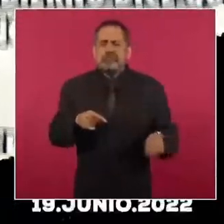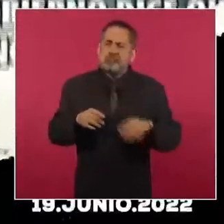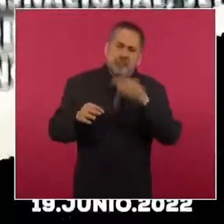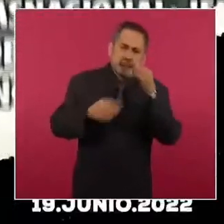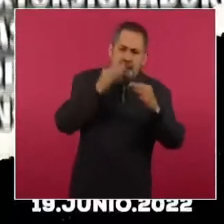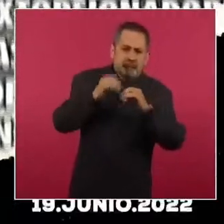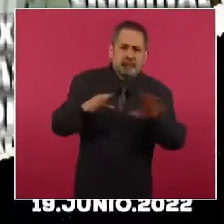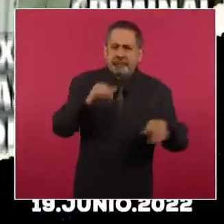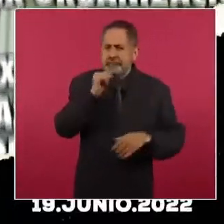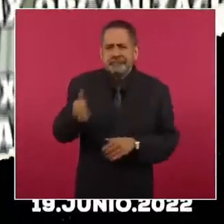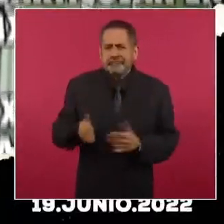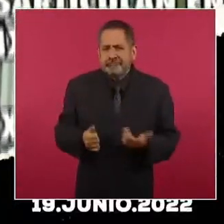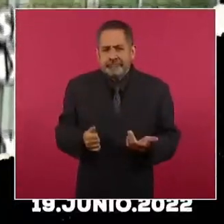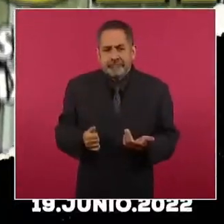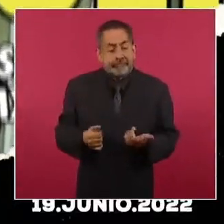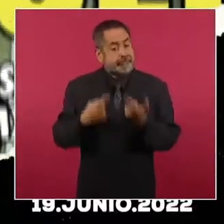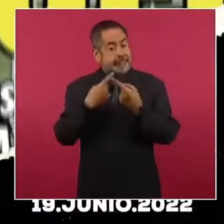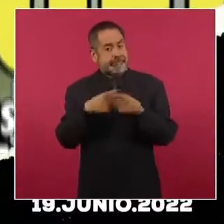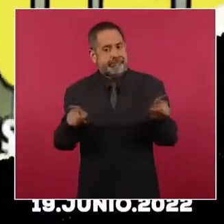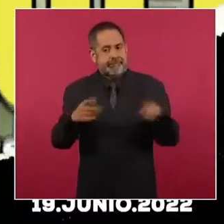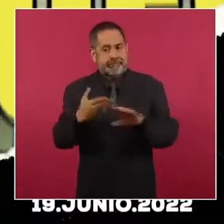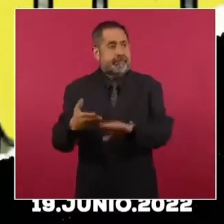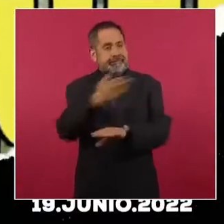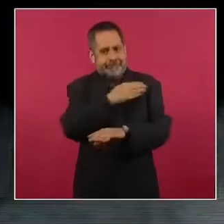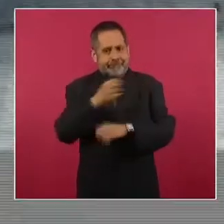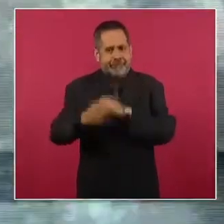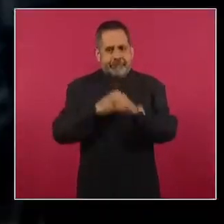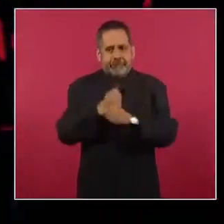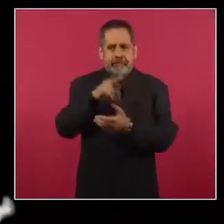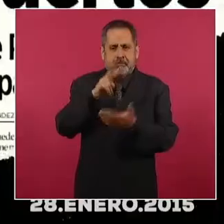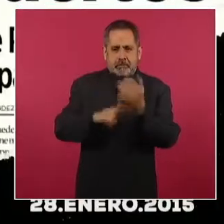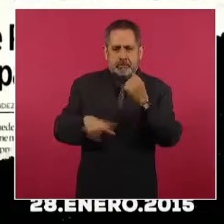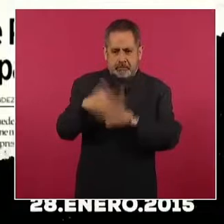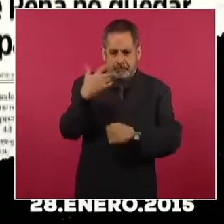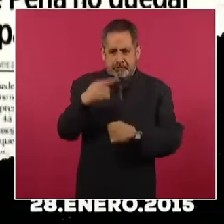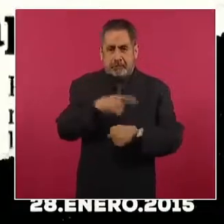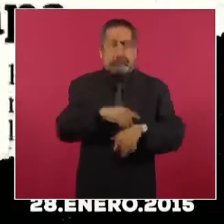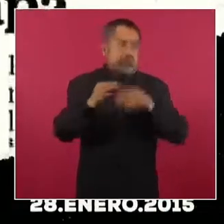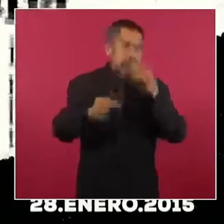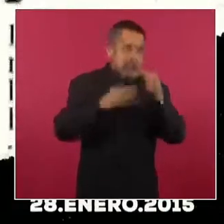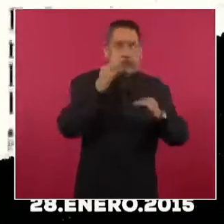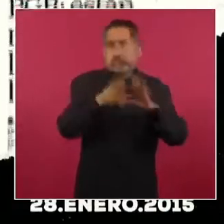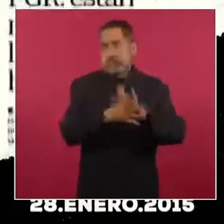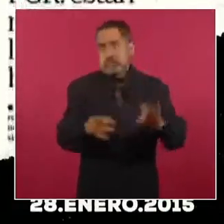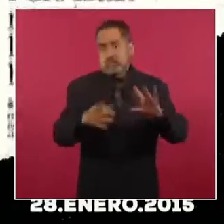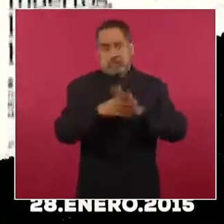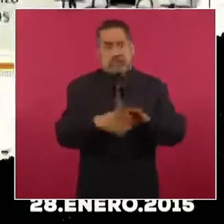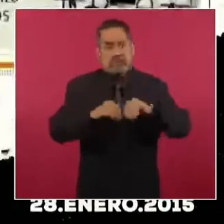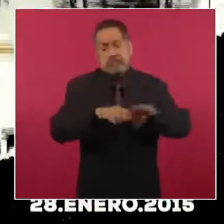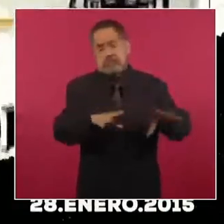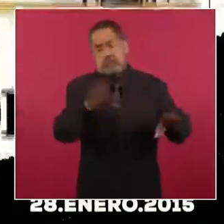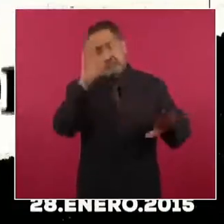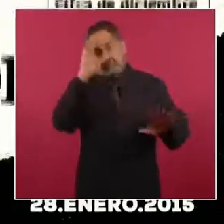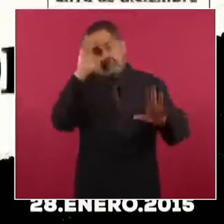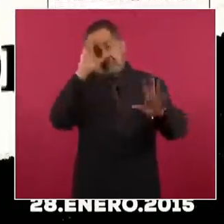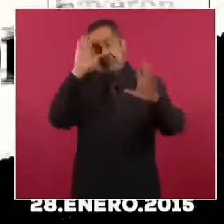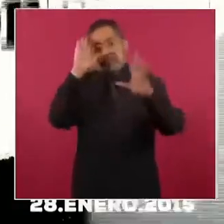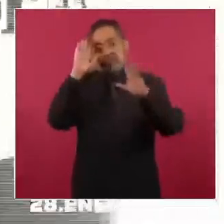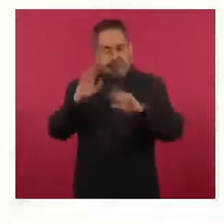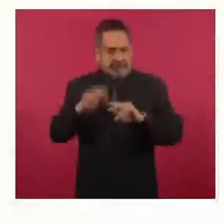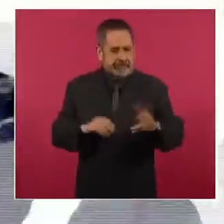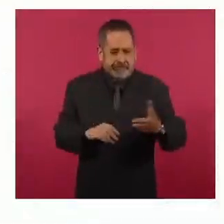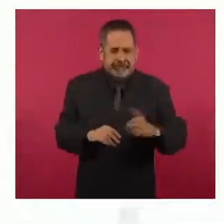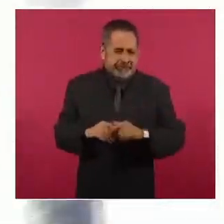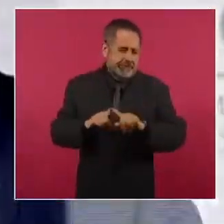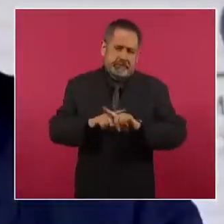Contrastante con el tratamiento que dieron en 2015 cuando Murillo Karam presentó la verdad histórica. La diferencia más